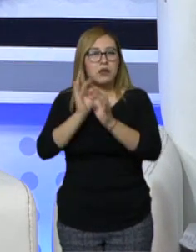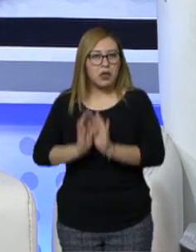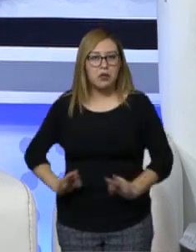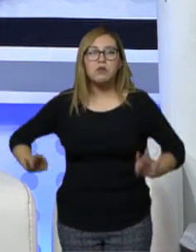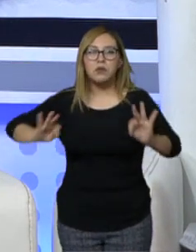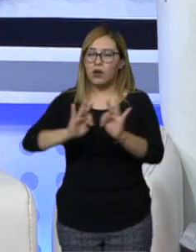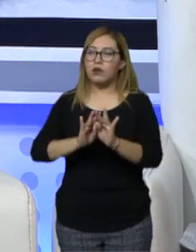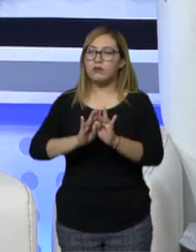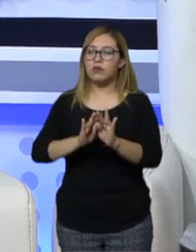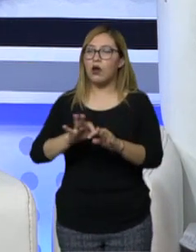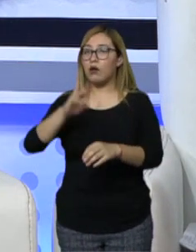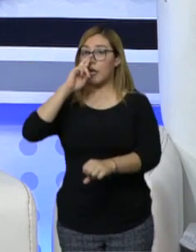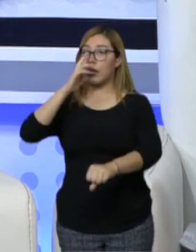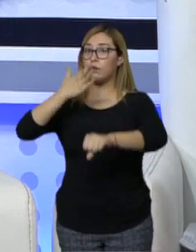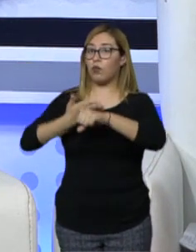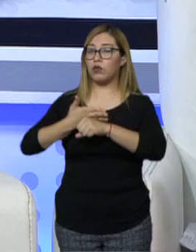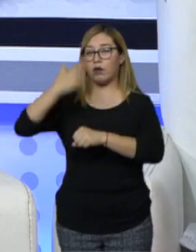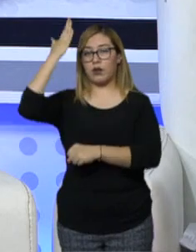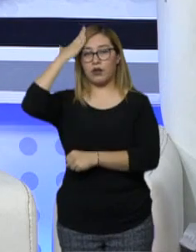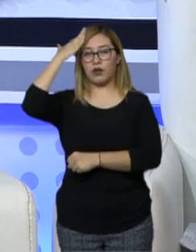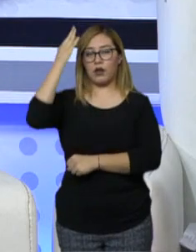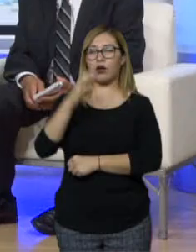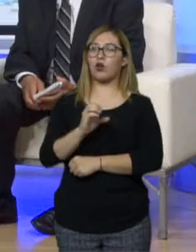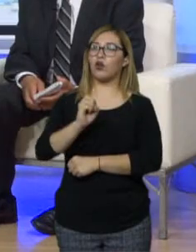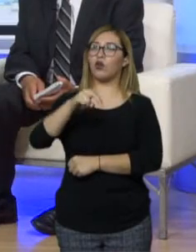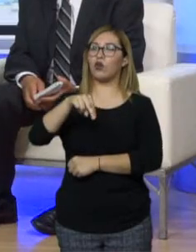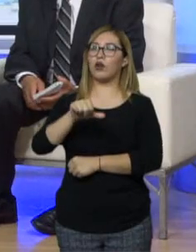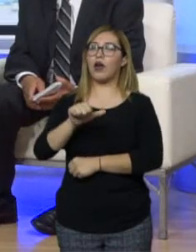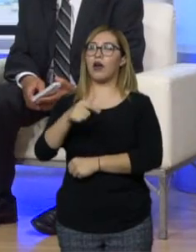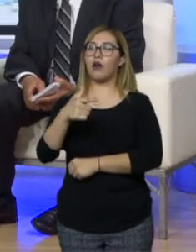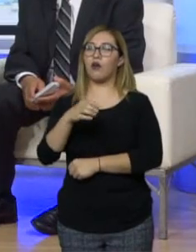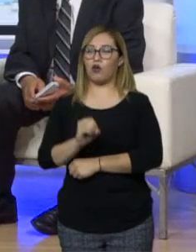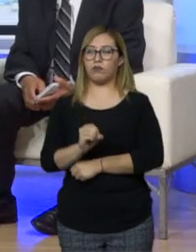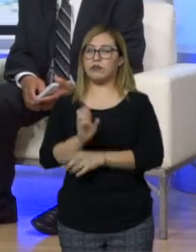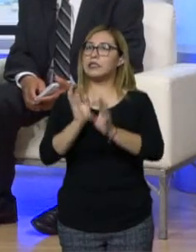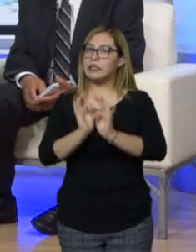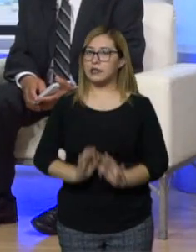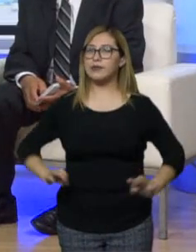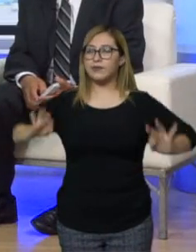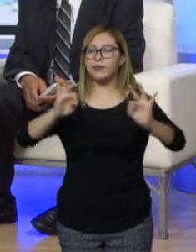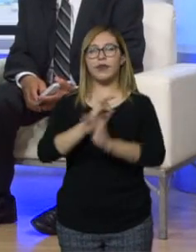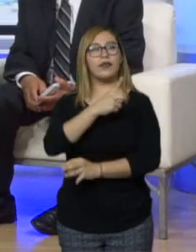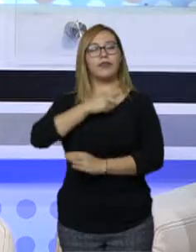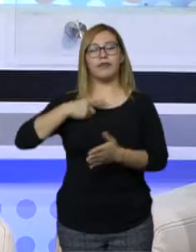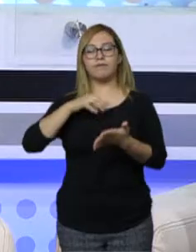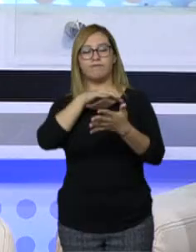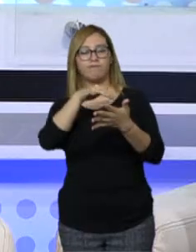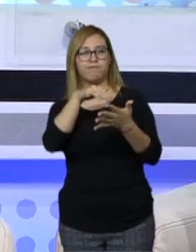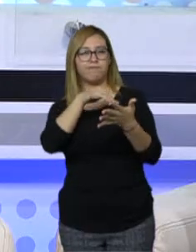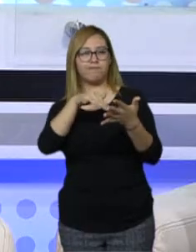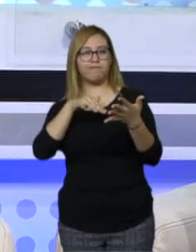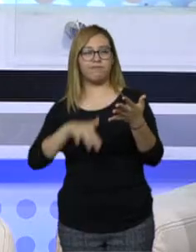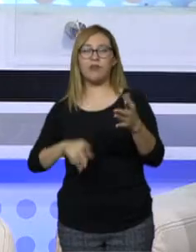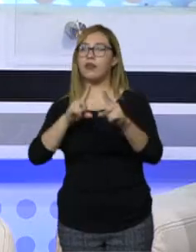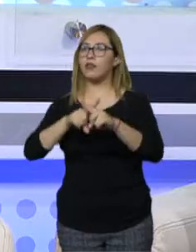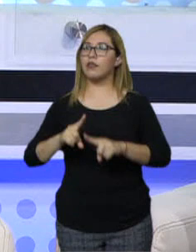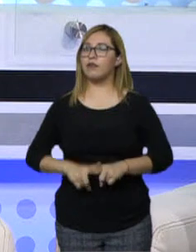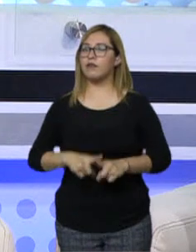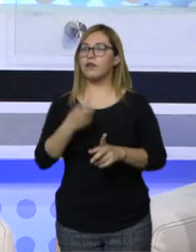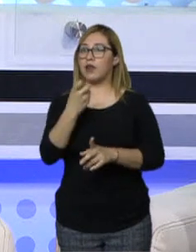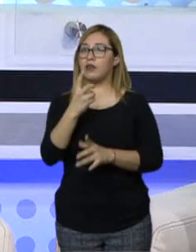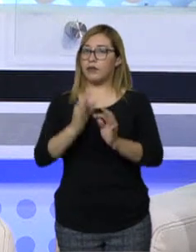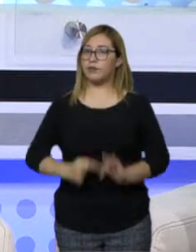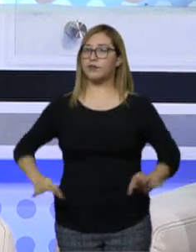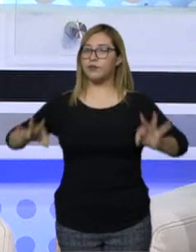la posición de titular de la Conago. Hay muchos aspectos muy importantes, hay que leer estos puntos